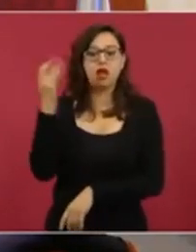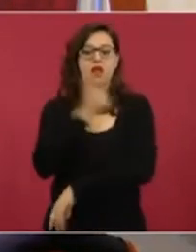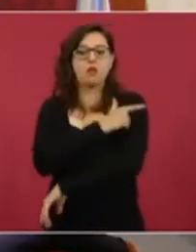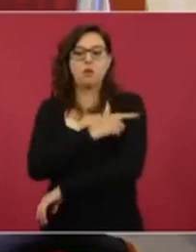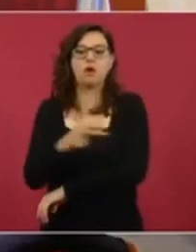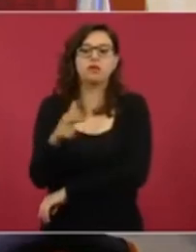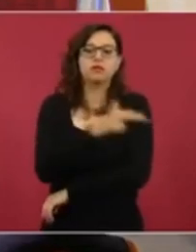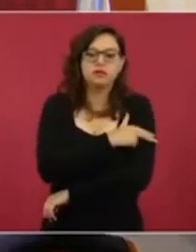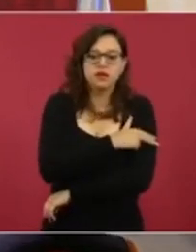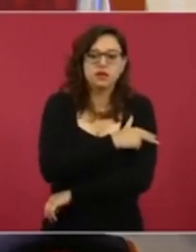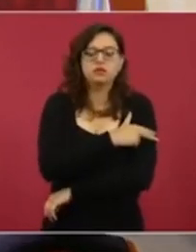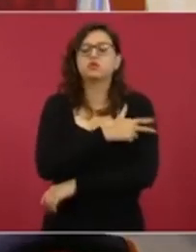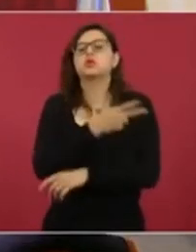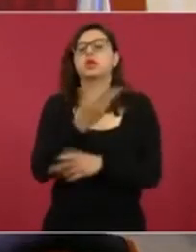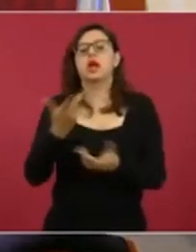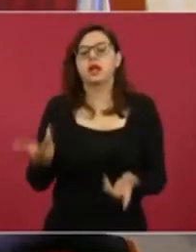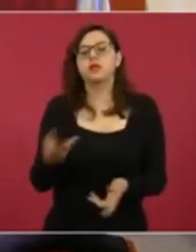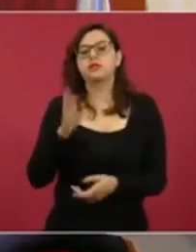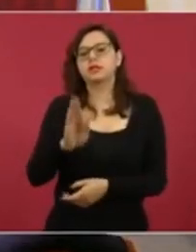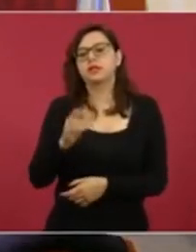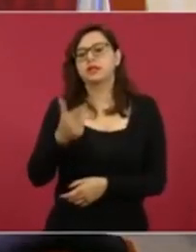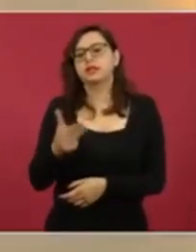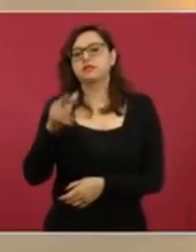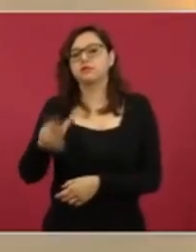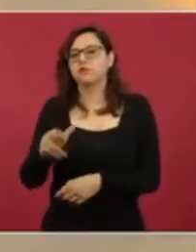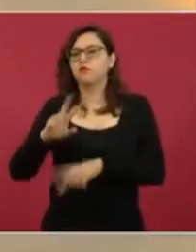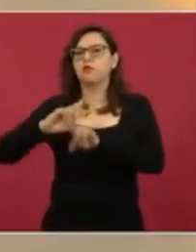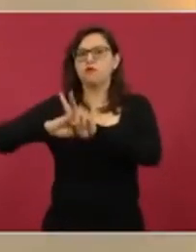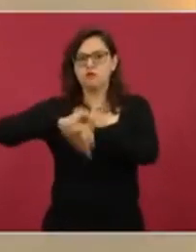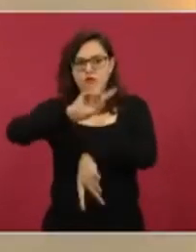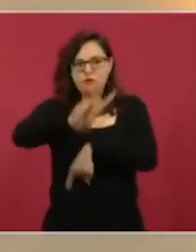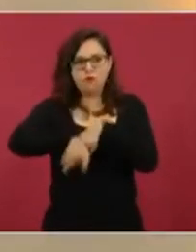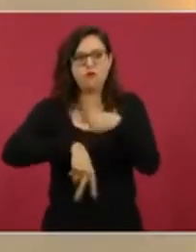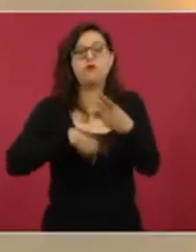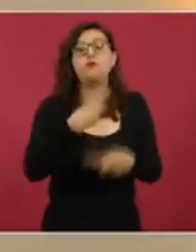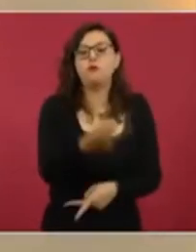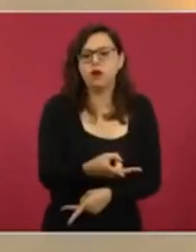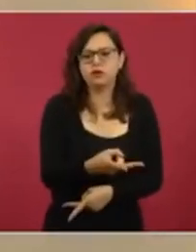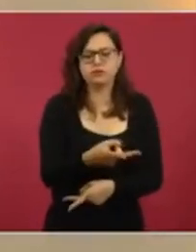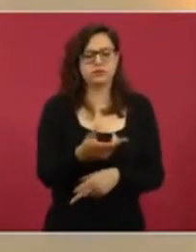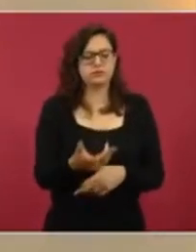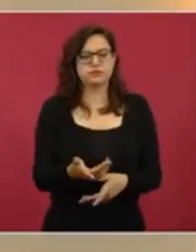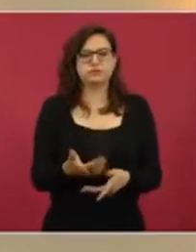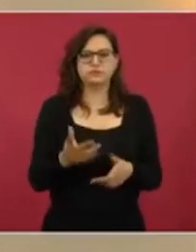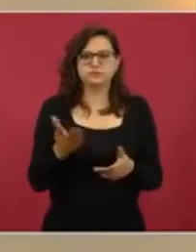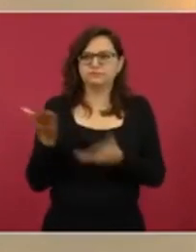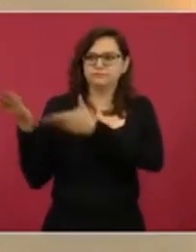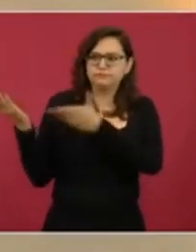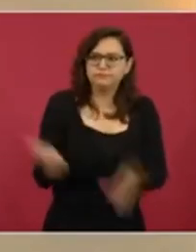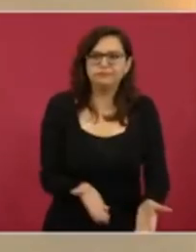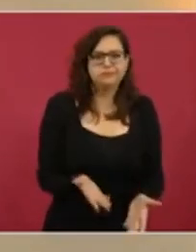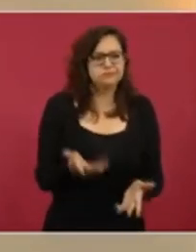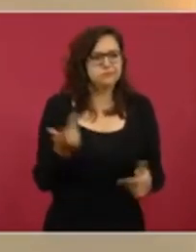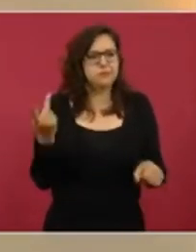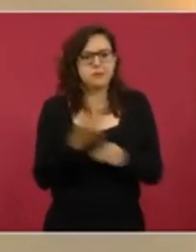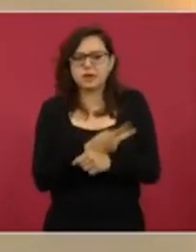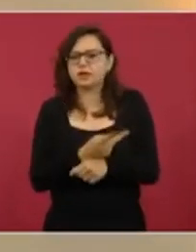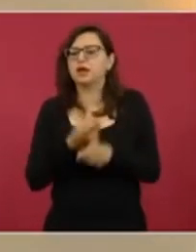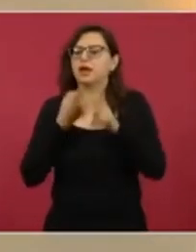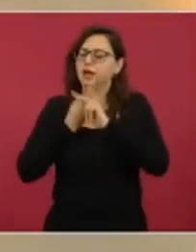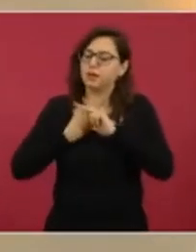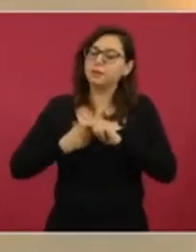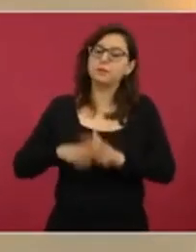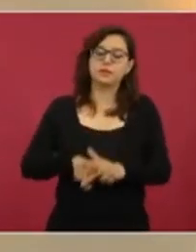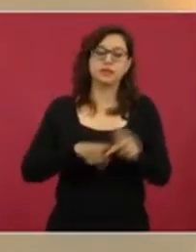domingo 27 de febrero a la comunidad para constituirse y poder tener indicios,